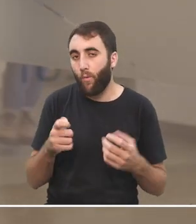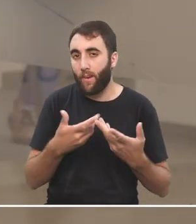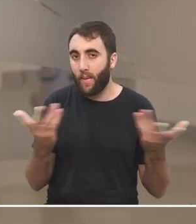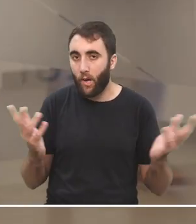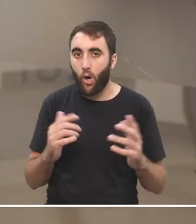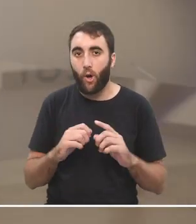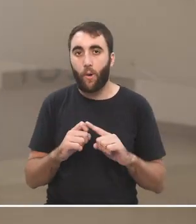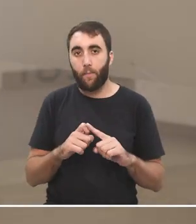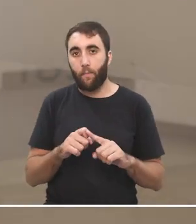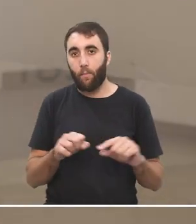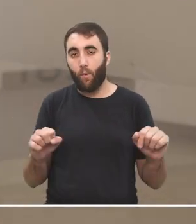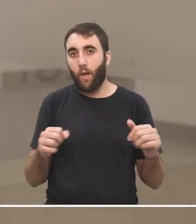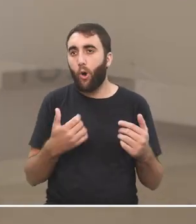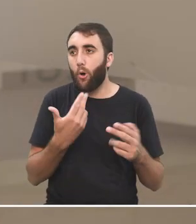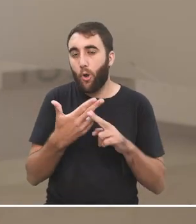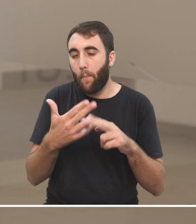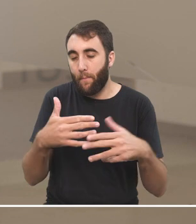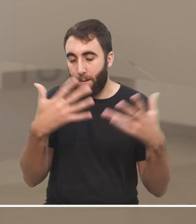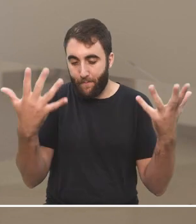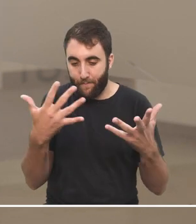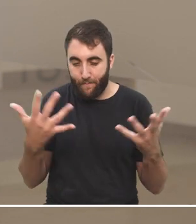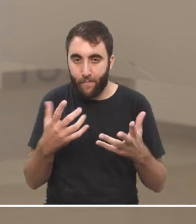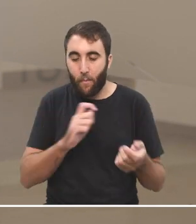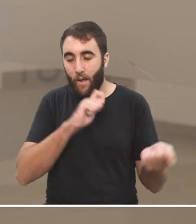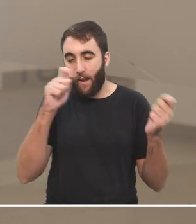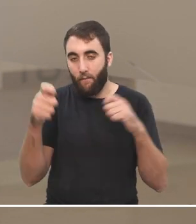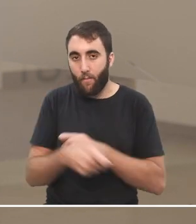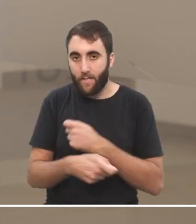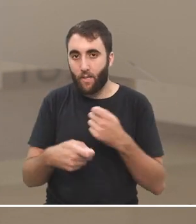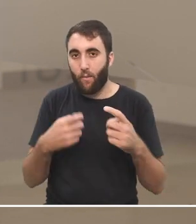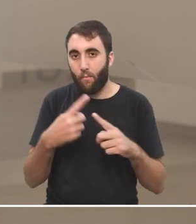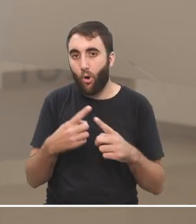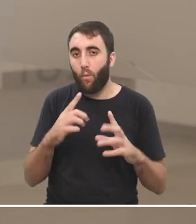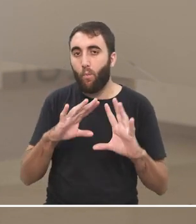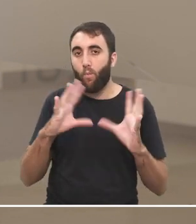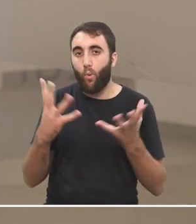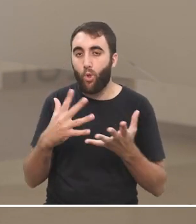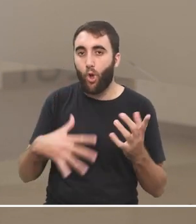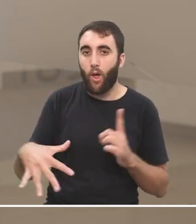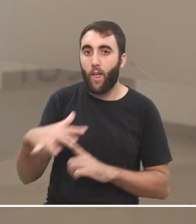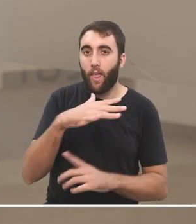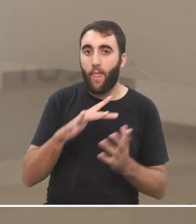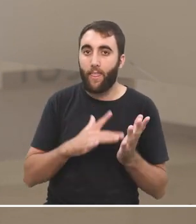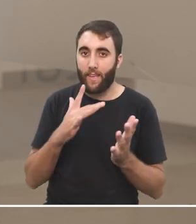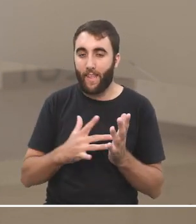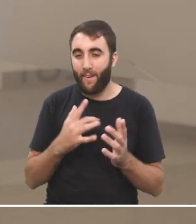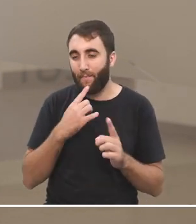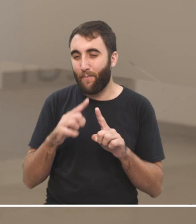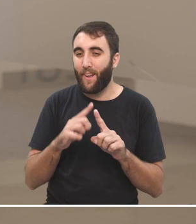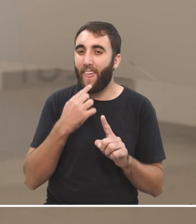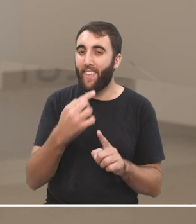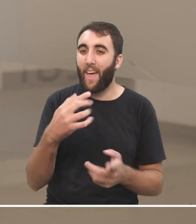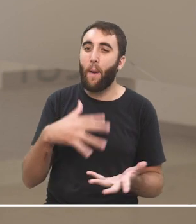o como lo o como debamos llamarlo a partir de su transformación en un espacio público privado digital